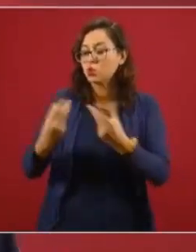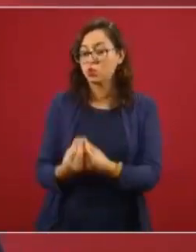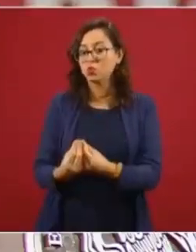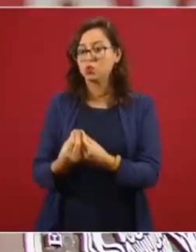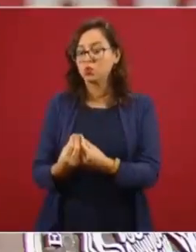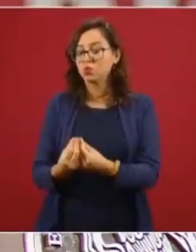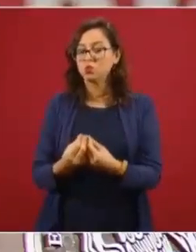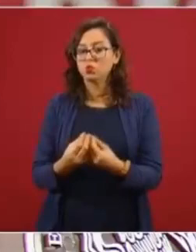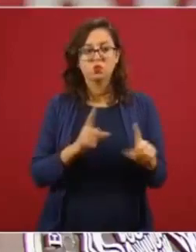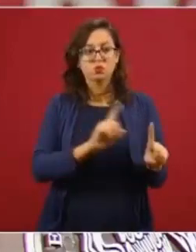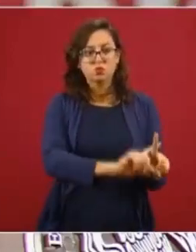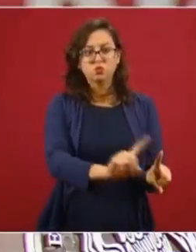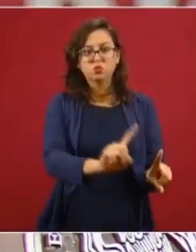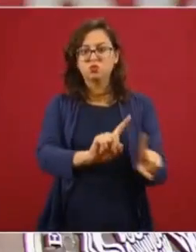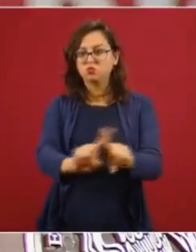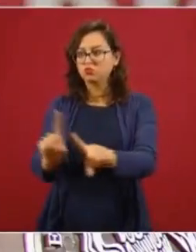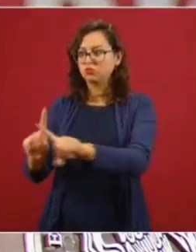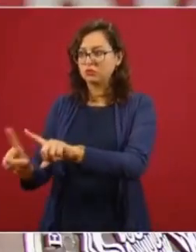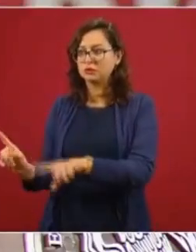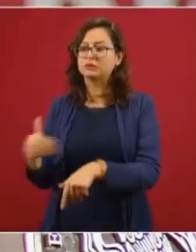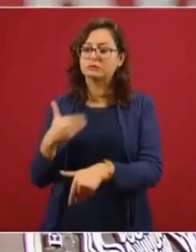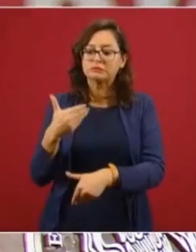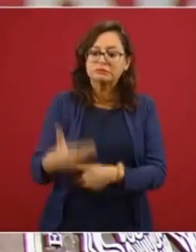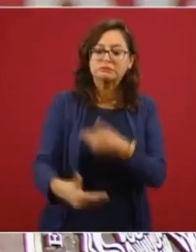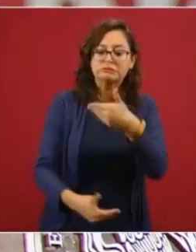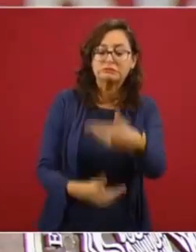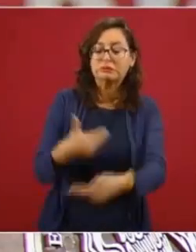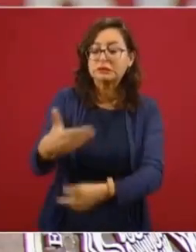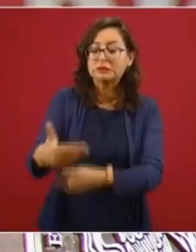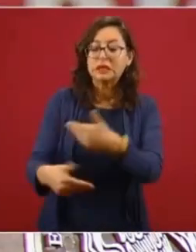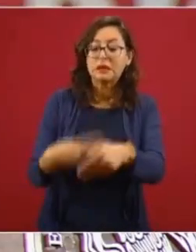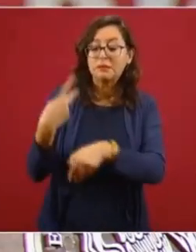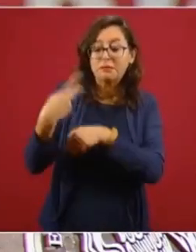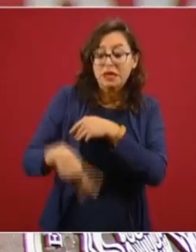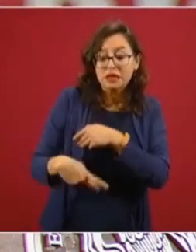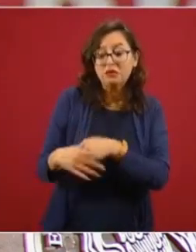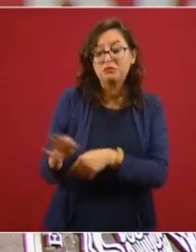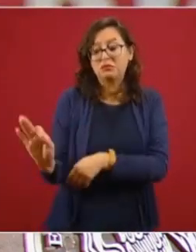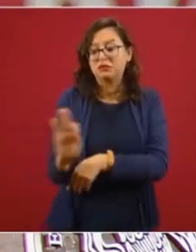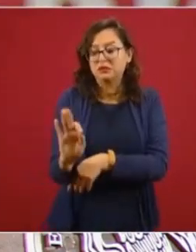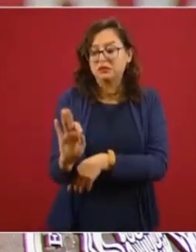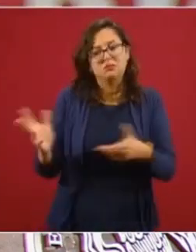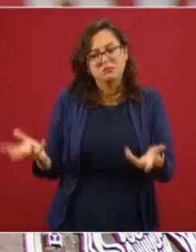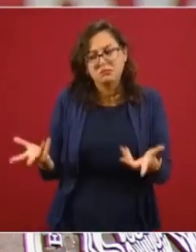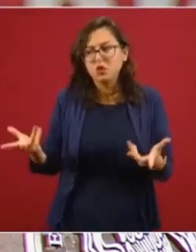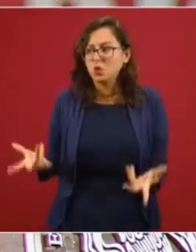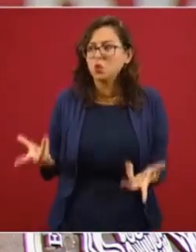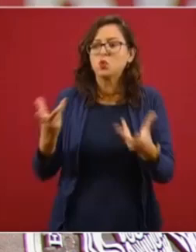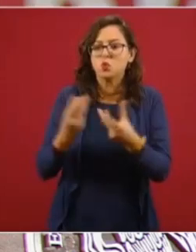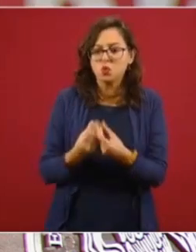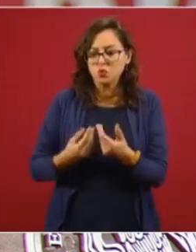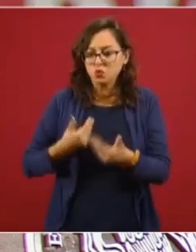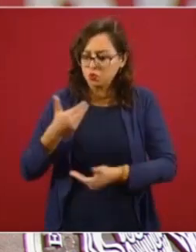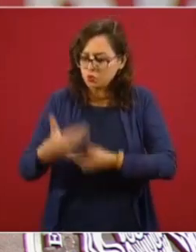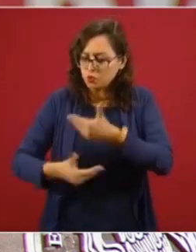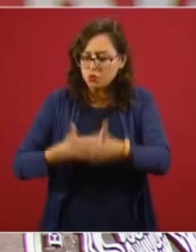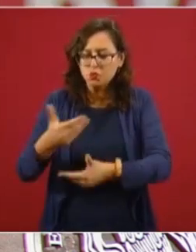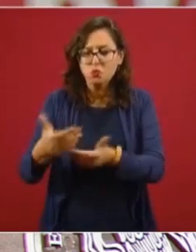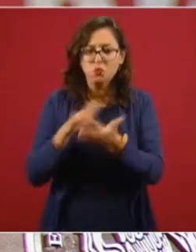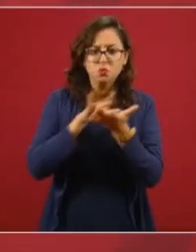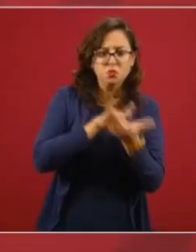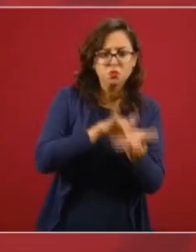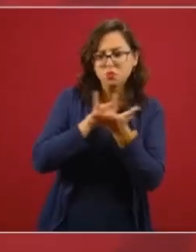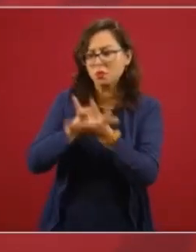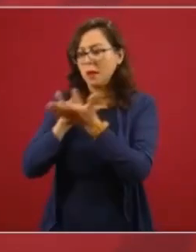entre los diferentes actores, entre la Fundación y entre los laboratorios de manufactura, para poder acelerar la producción.